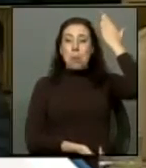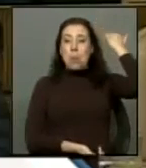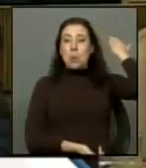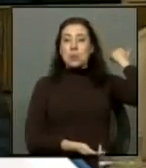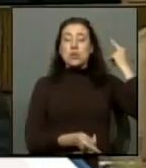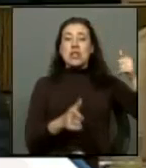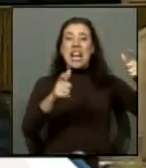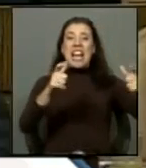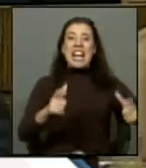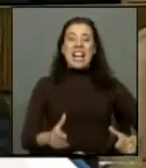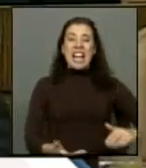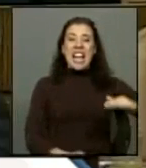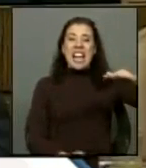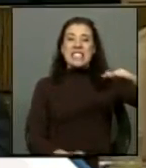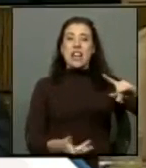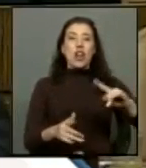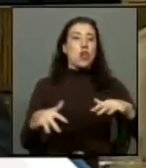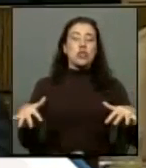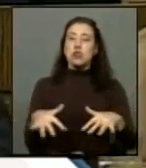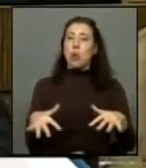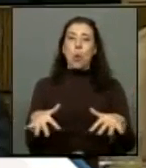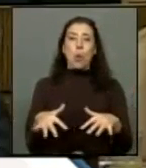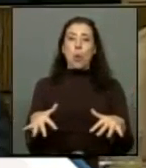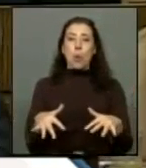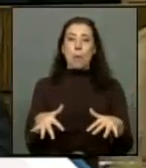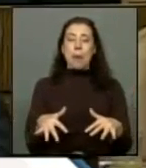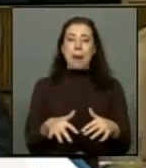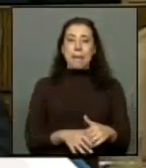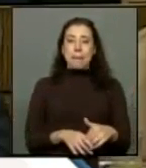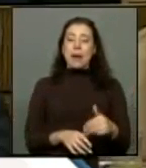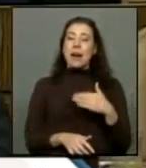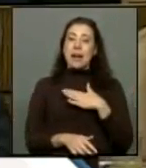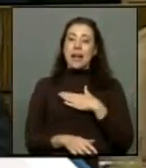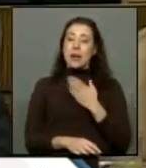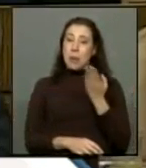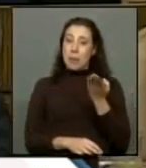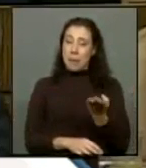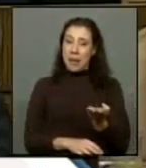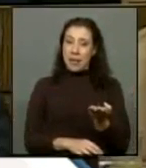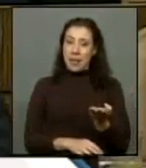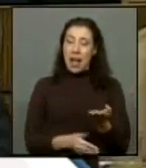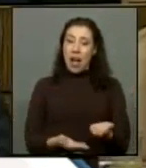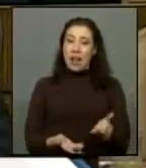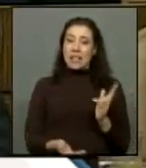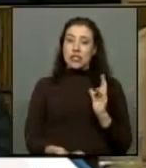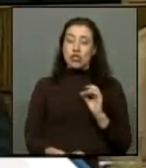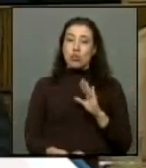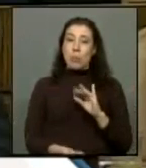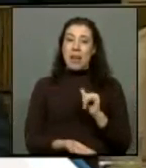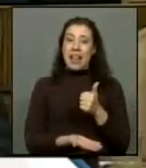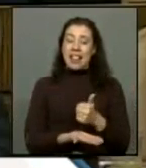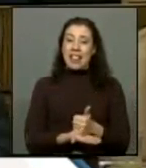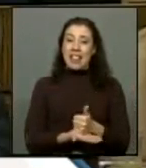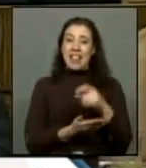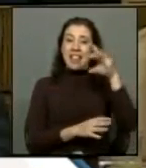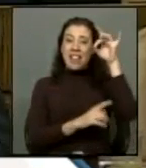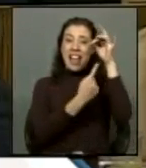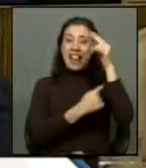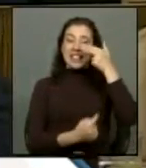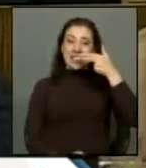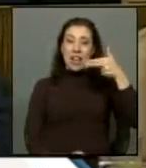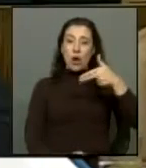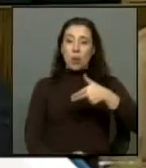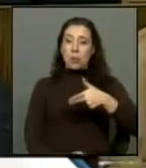estanque era o estaba inutilizado. Quisiera pedirle en esta oportunidad al señor superintendente de electricidad y